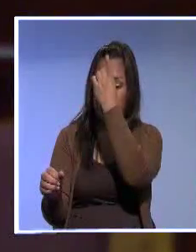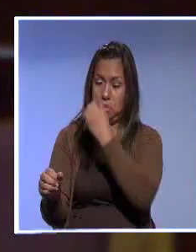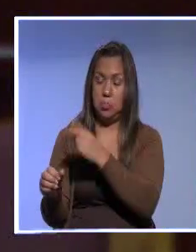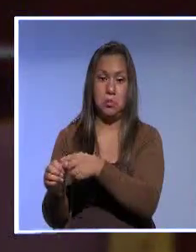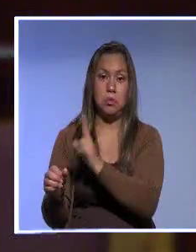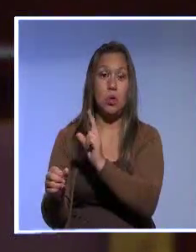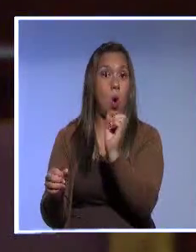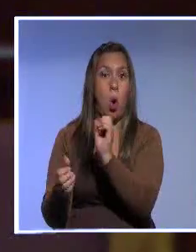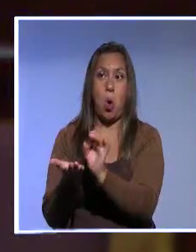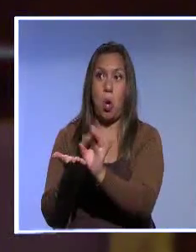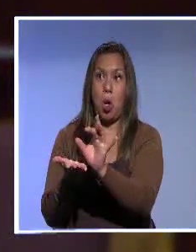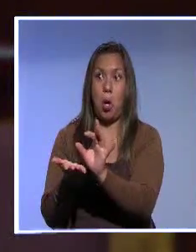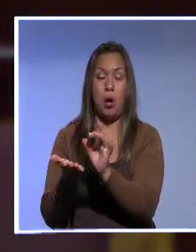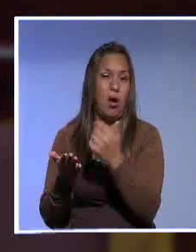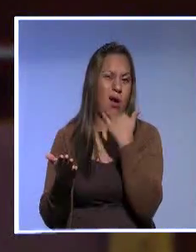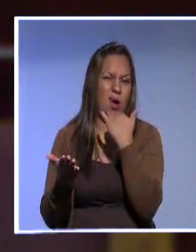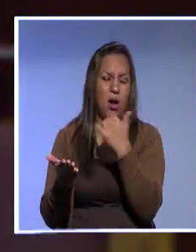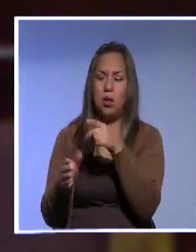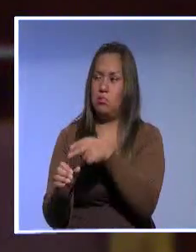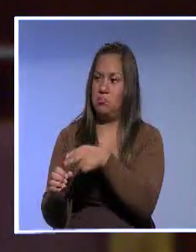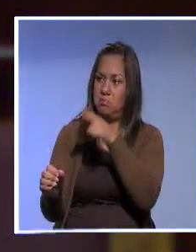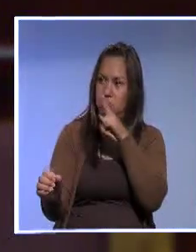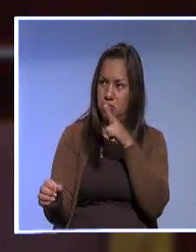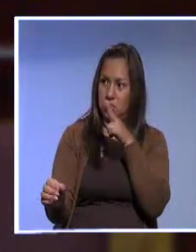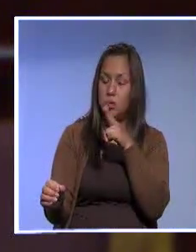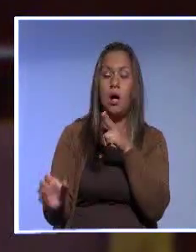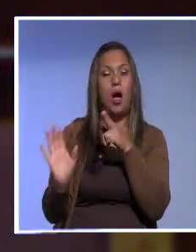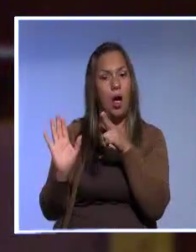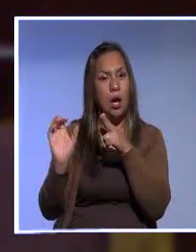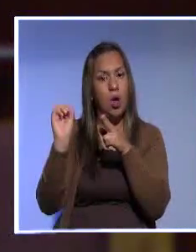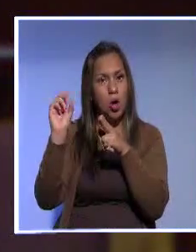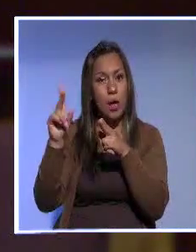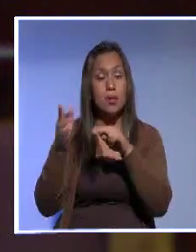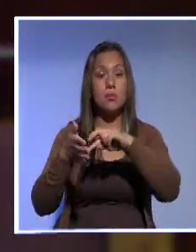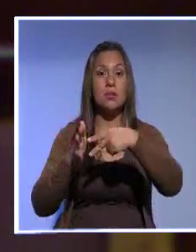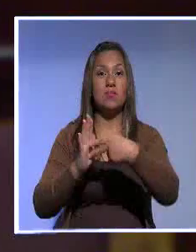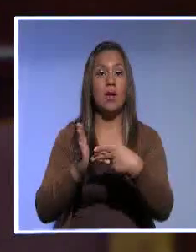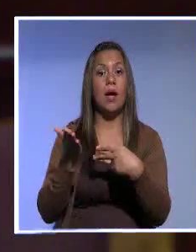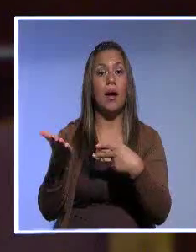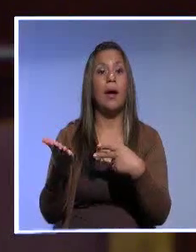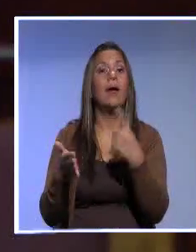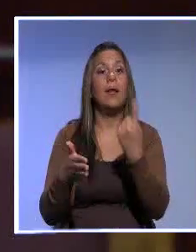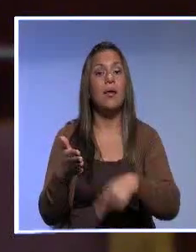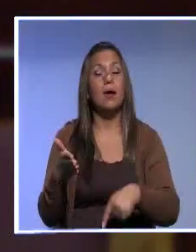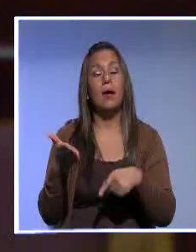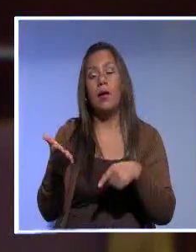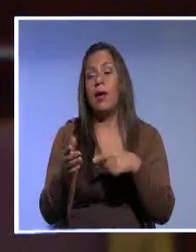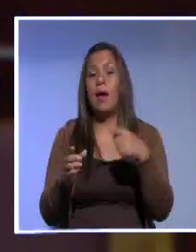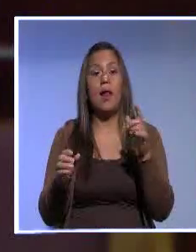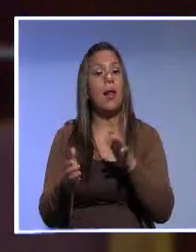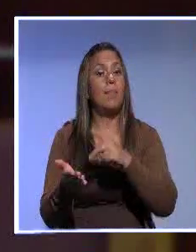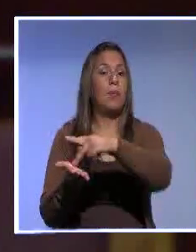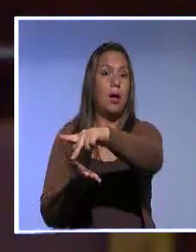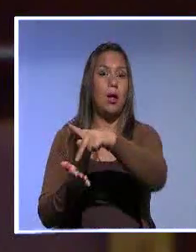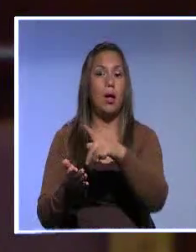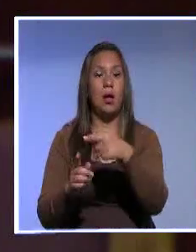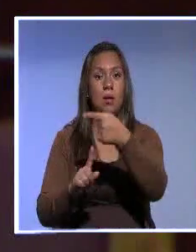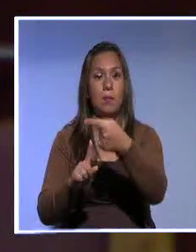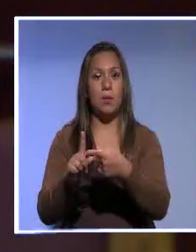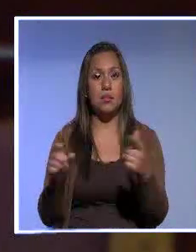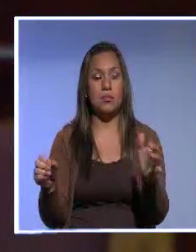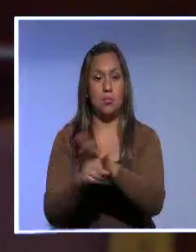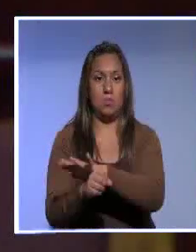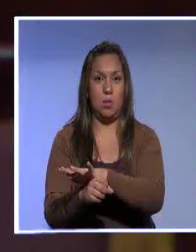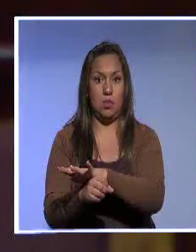país se han cometido terribles inversiones y que prácticamente el país no ha tenido ningún beneficio. Ejemplo, el proyecto